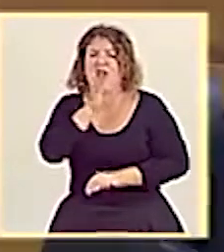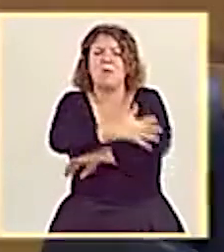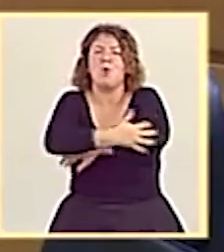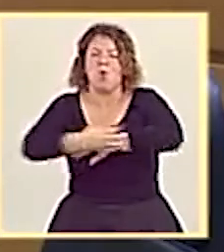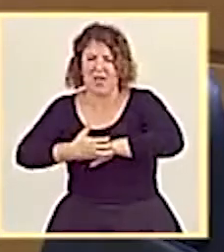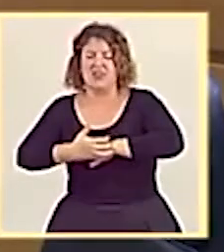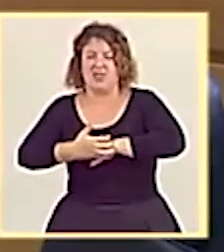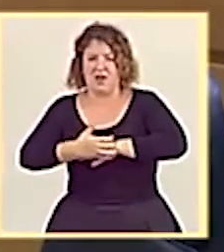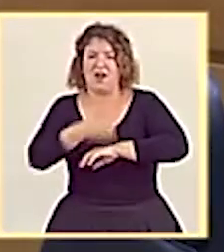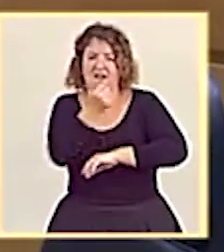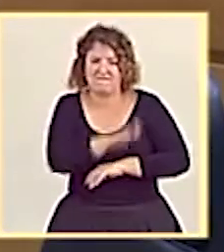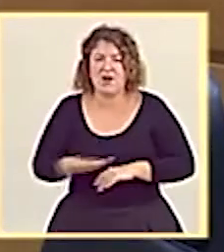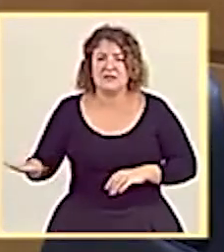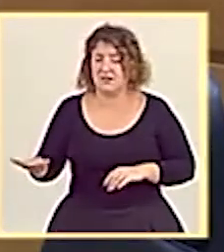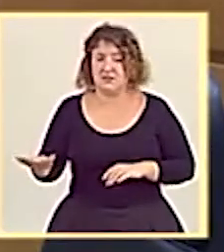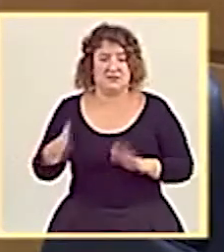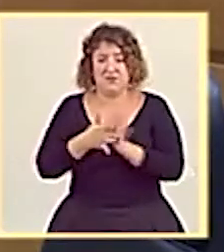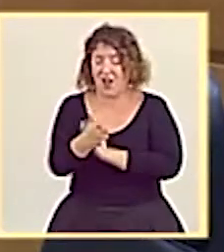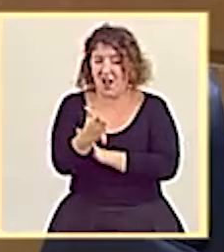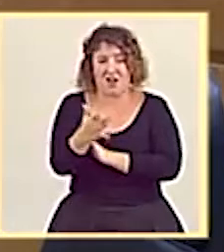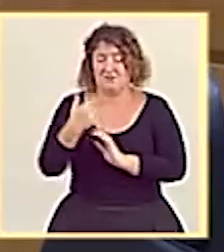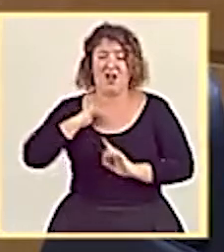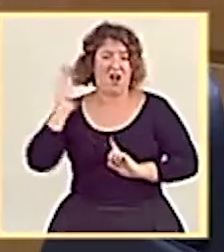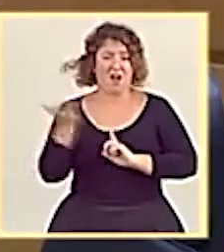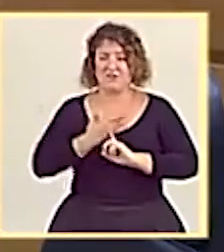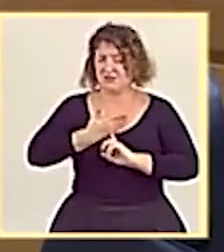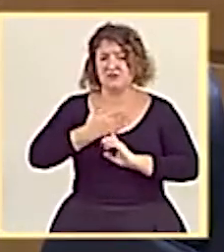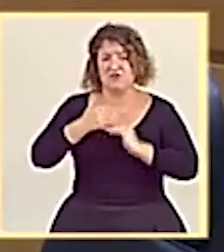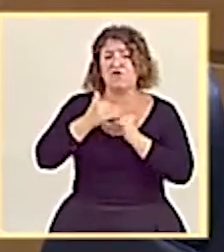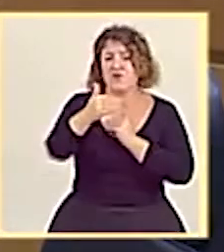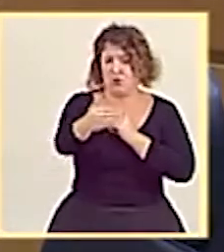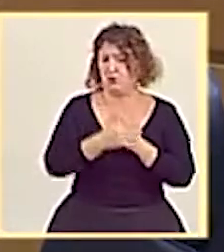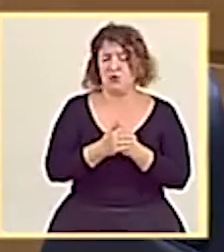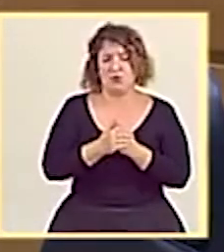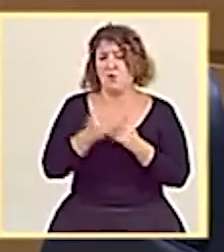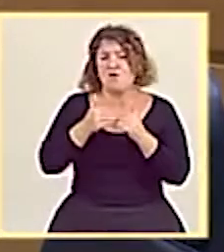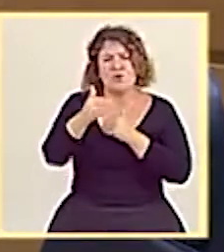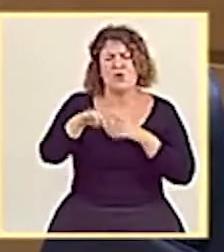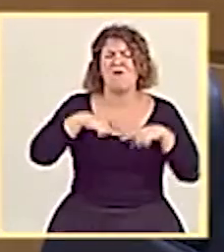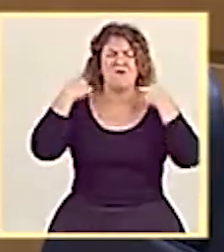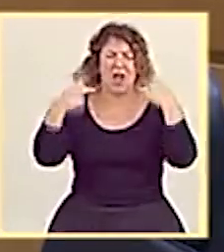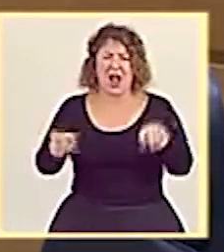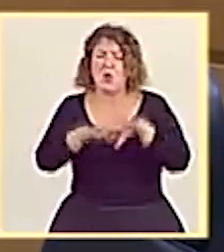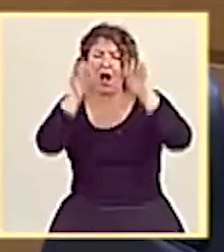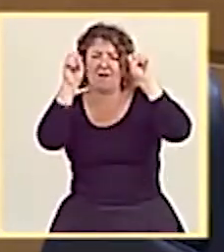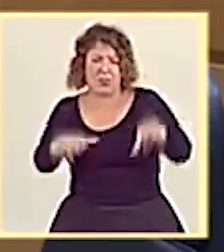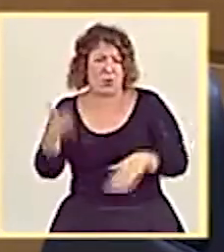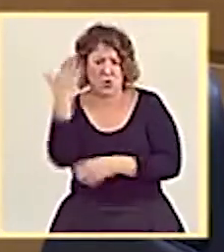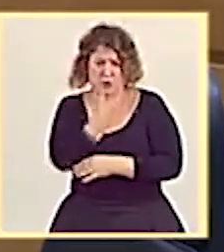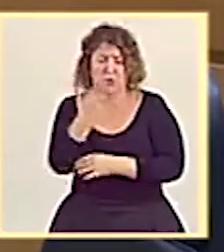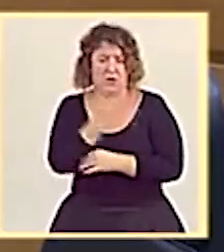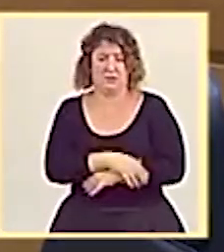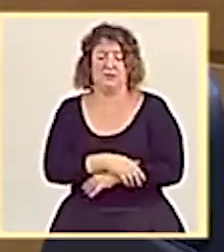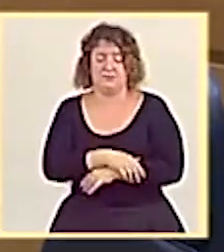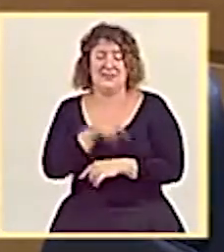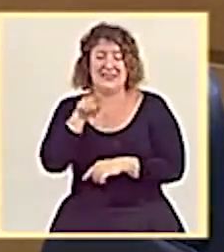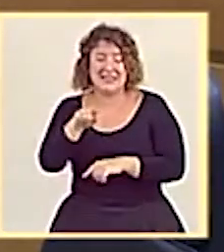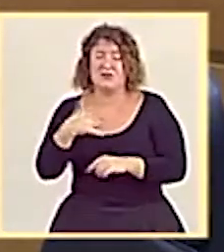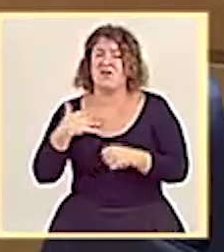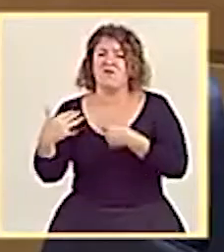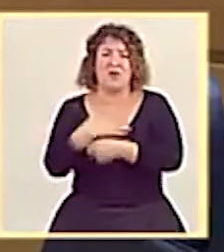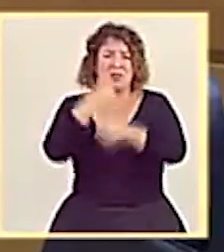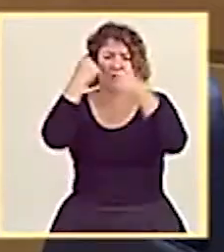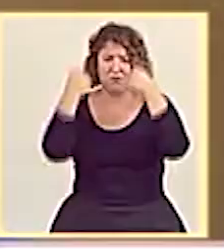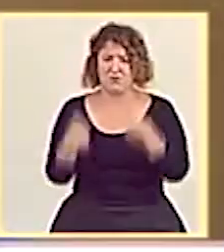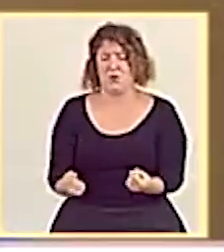condicionando su futuro probablemente a un fracaso, a un abandono. Y eso condicionará, señor Ruz, y se